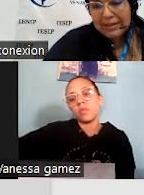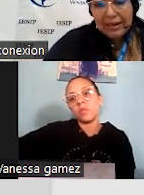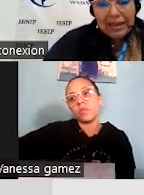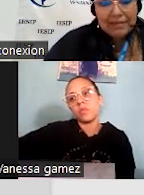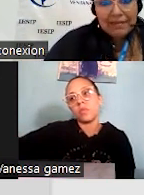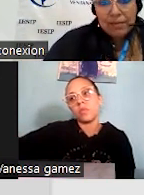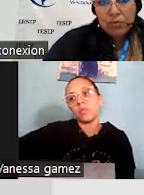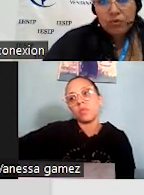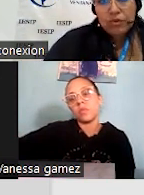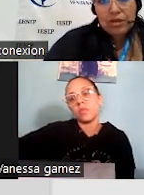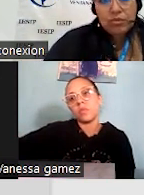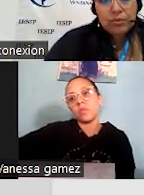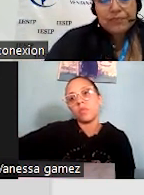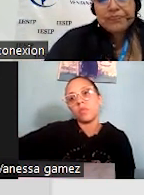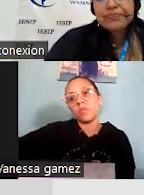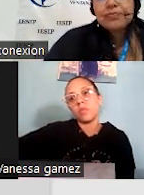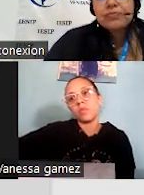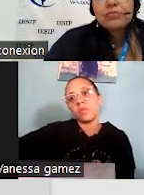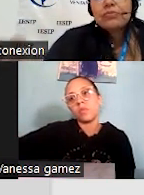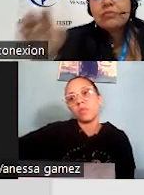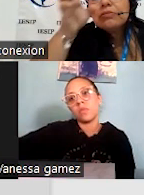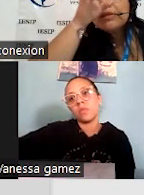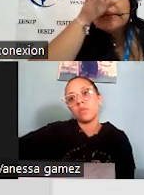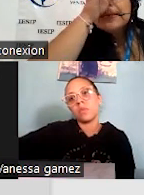completar el 100%.